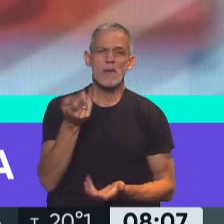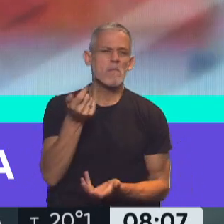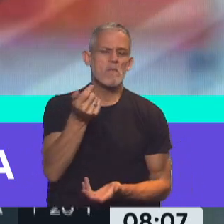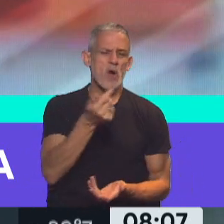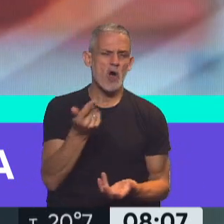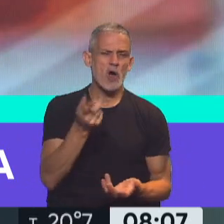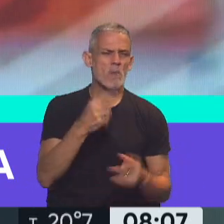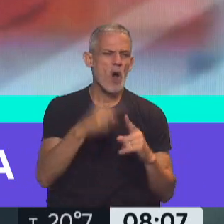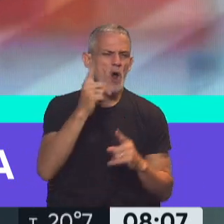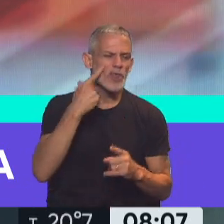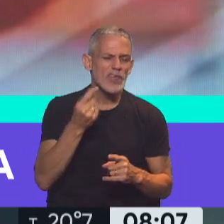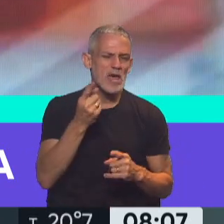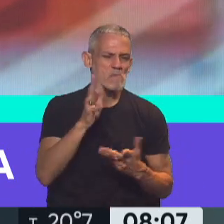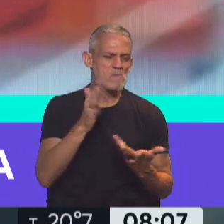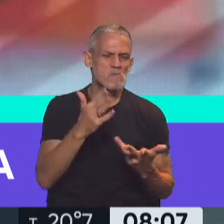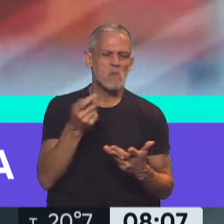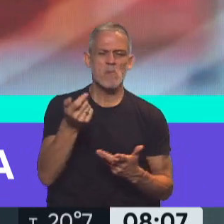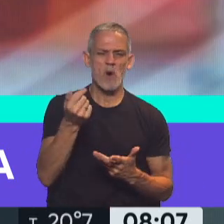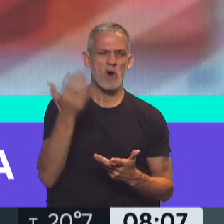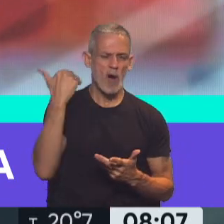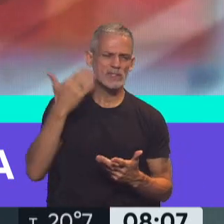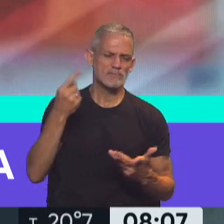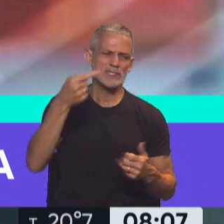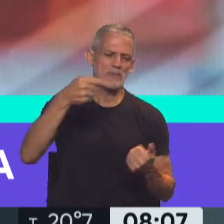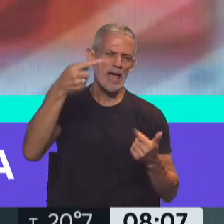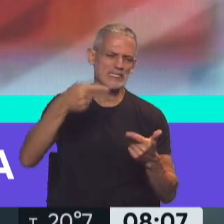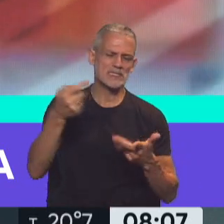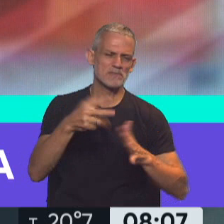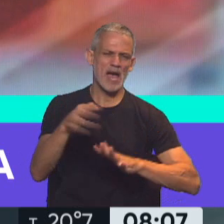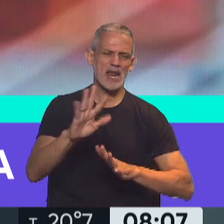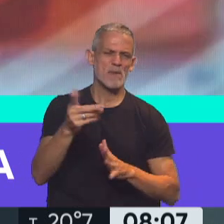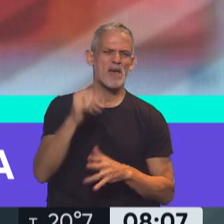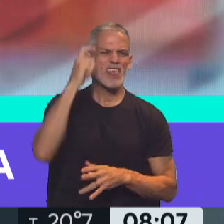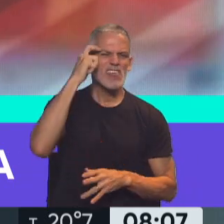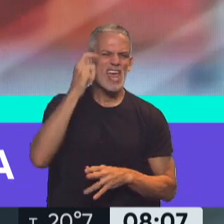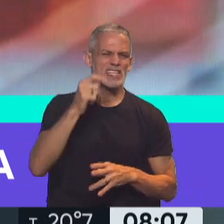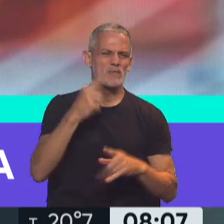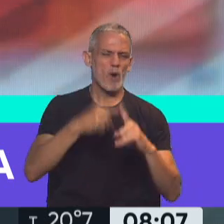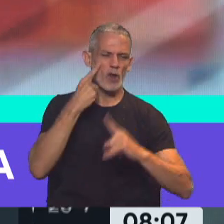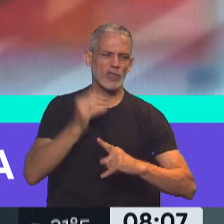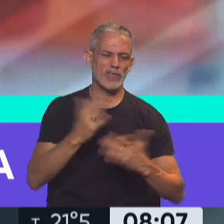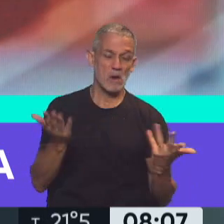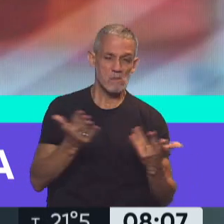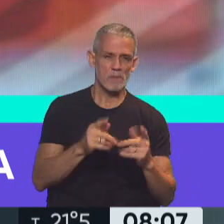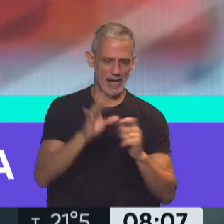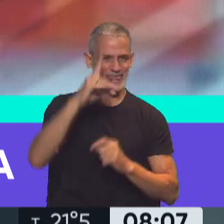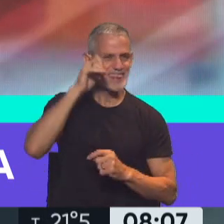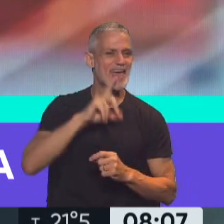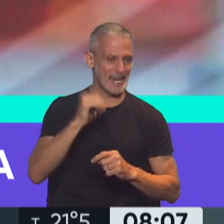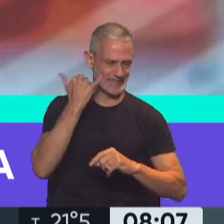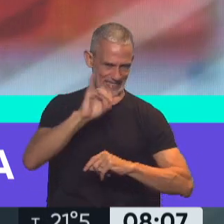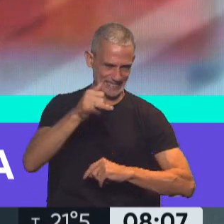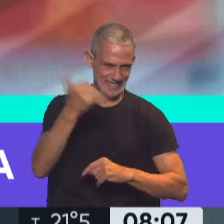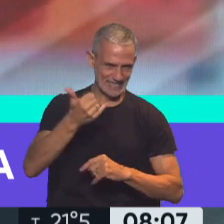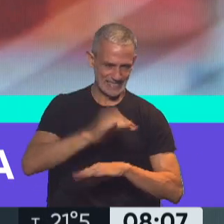casos diarios en este momento. Hace varias semanas que tenemos menos de 10 casos. Ya tenemos variante Delta en la